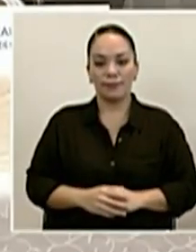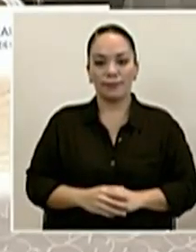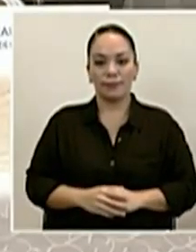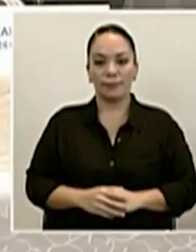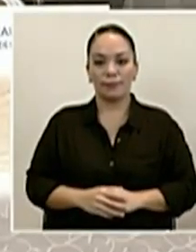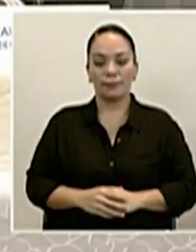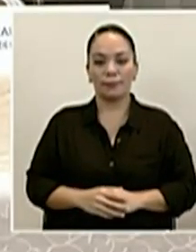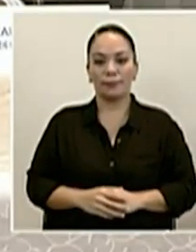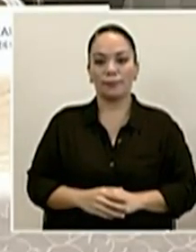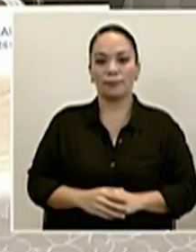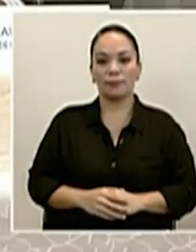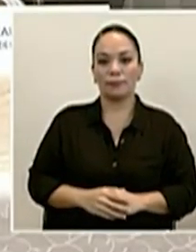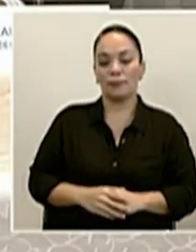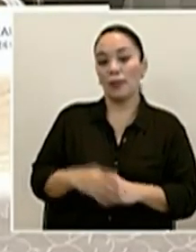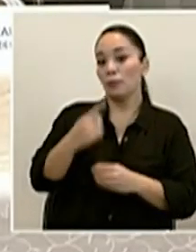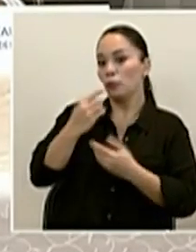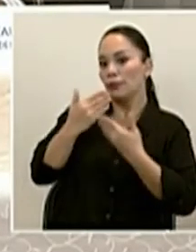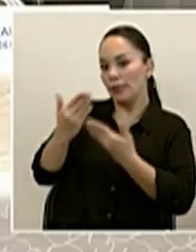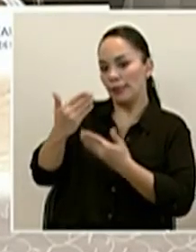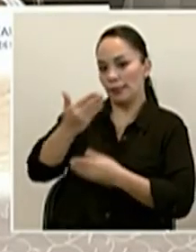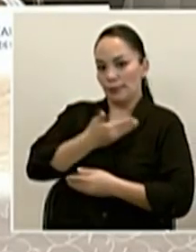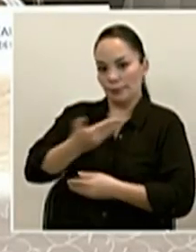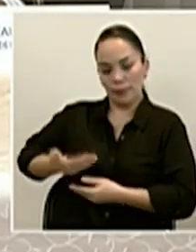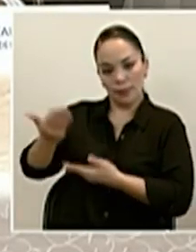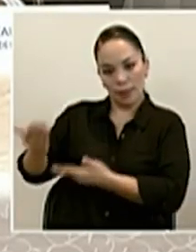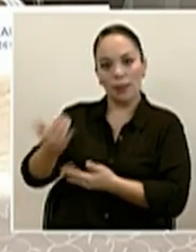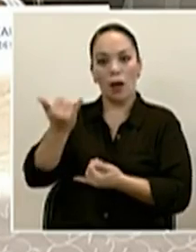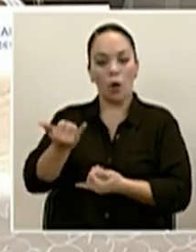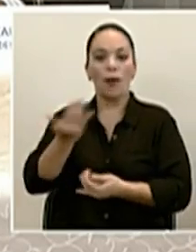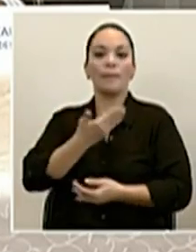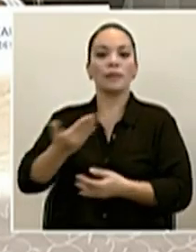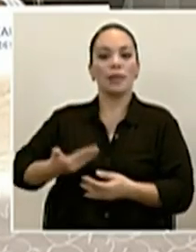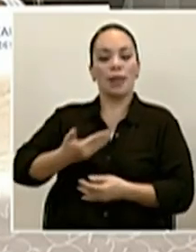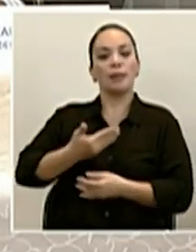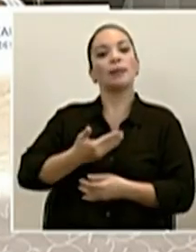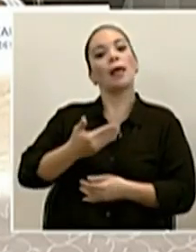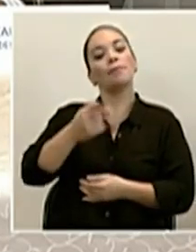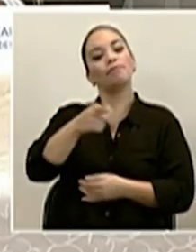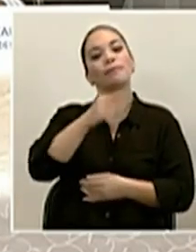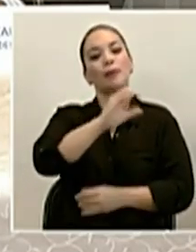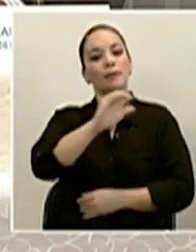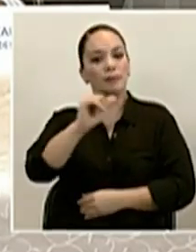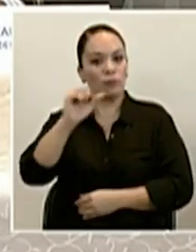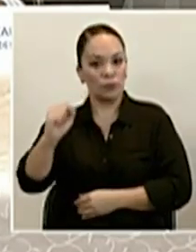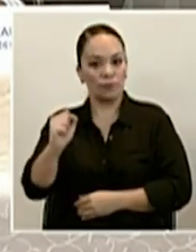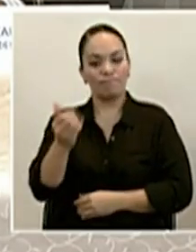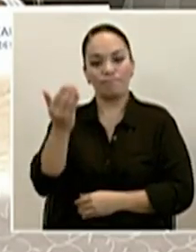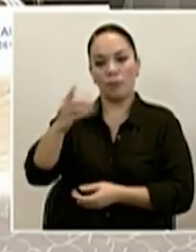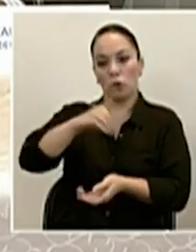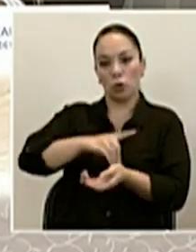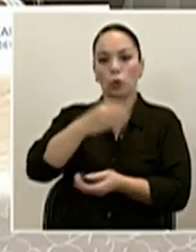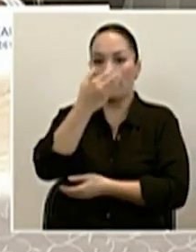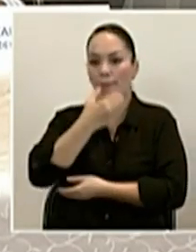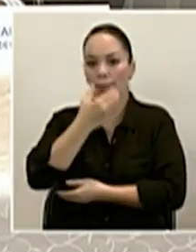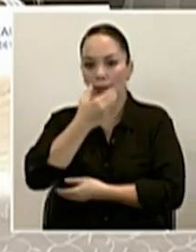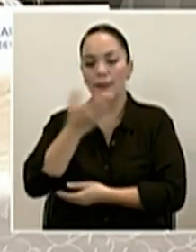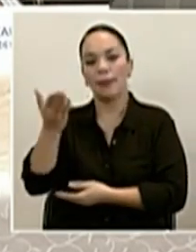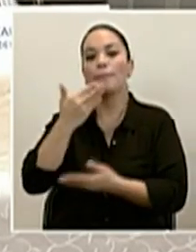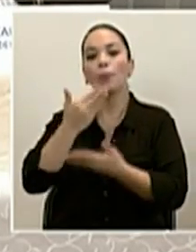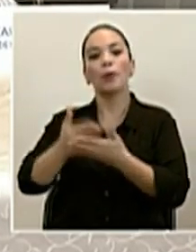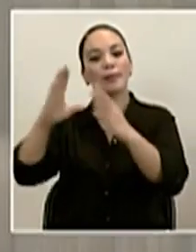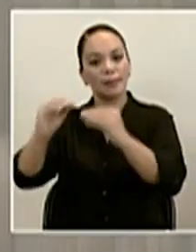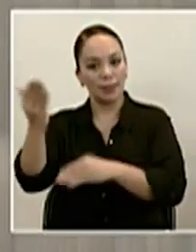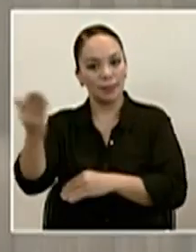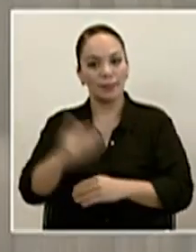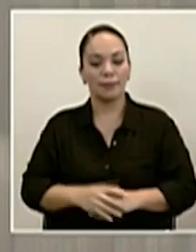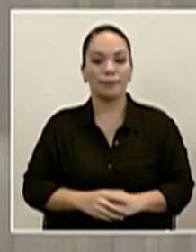Muchas gracias, señor presidente. Escuchamos el mensaje del presidente ejecutivo de la Caja Costarricense de Seguro Social, el doctor Román Macaya. Buenas tardes, don